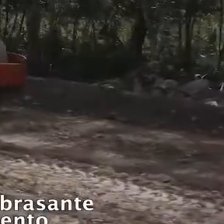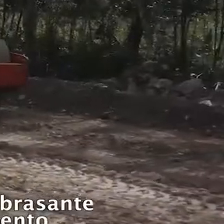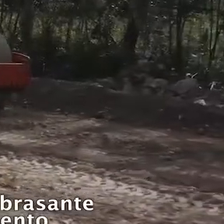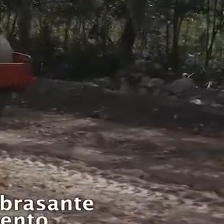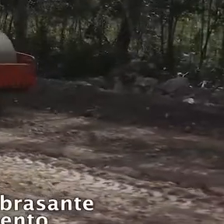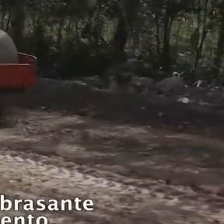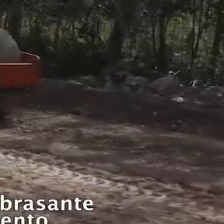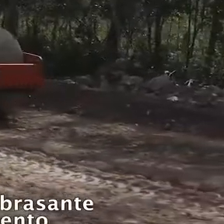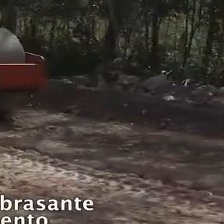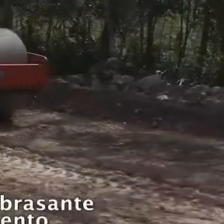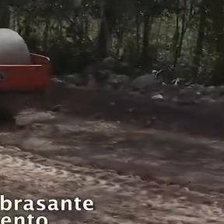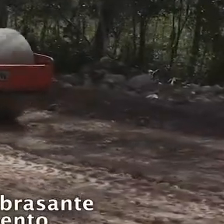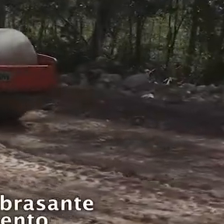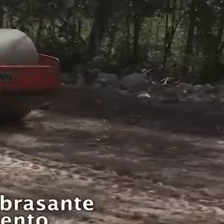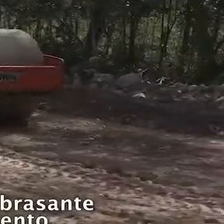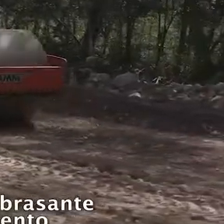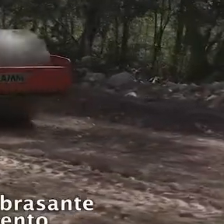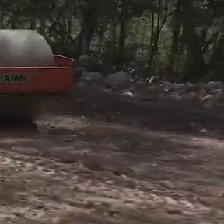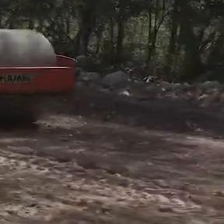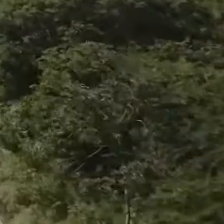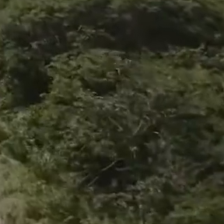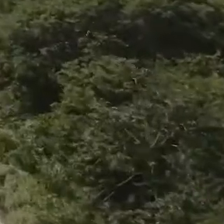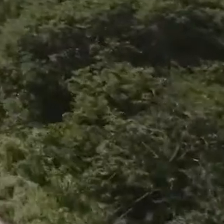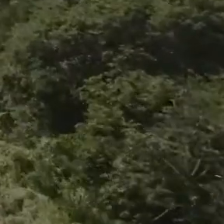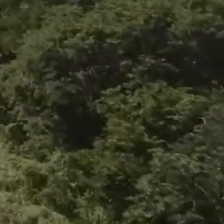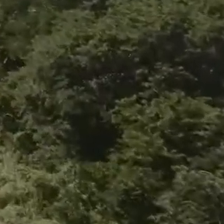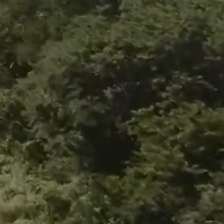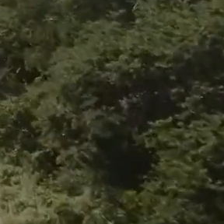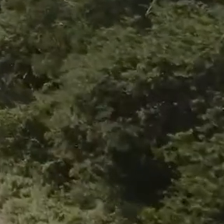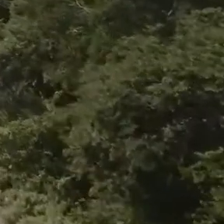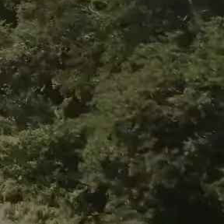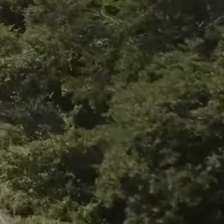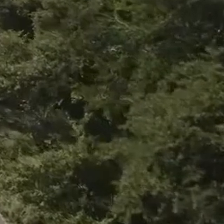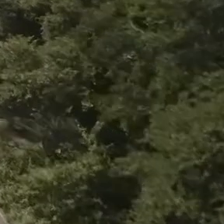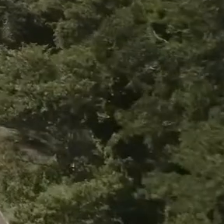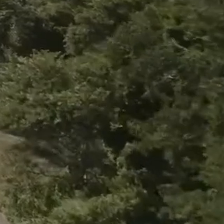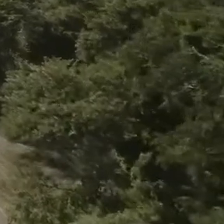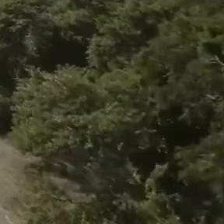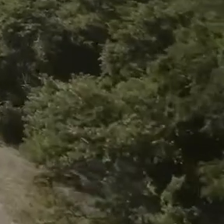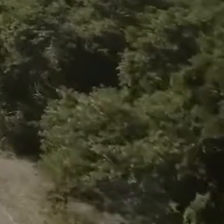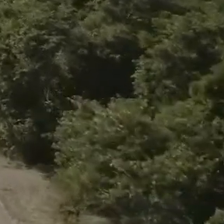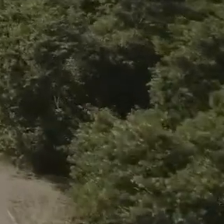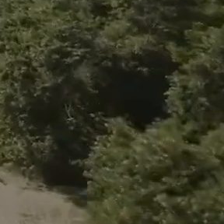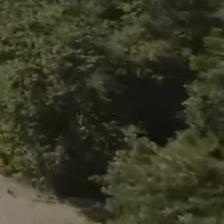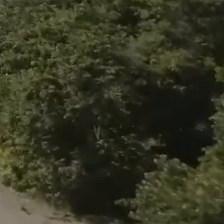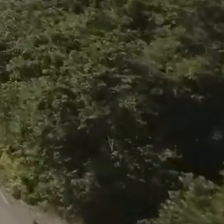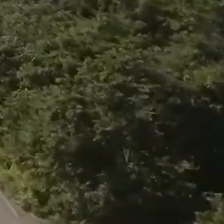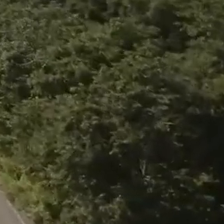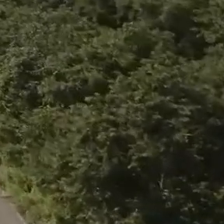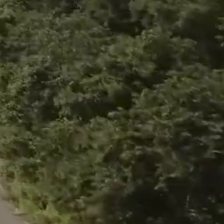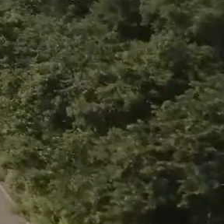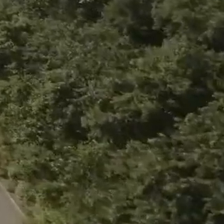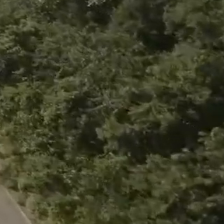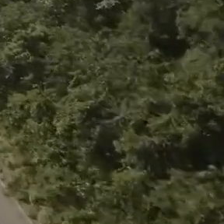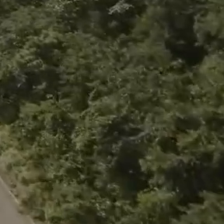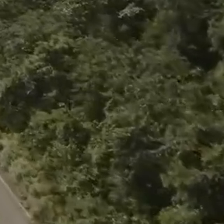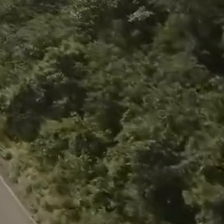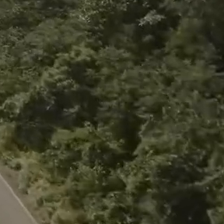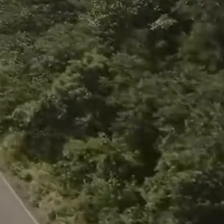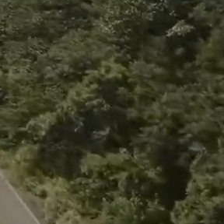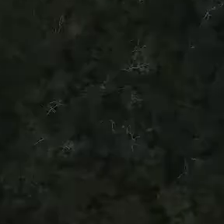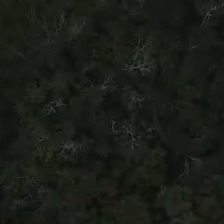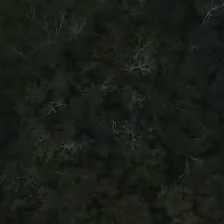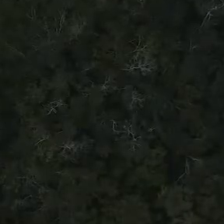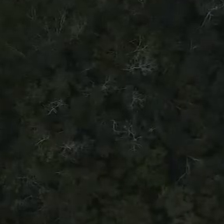inicia la formación de la estructura del pavimento. 5. Asfalto. Se coloca una capa de asfalto en todo el ancho de los